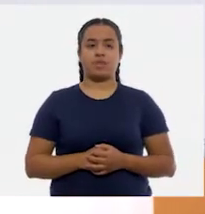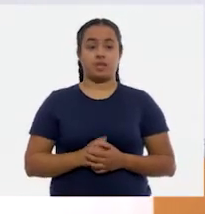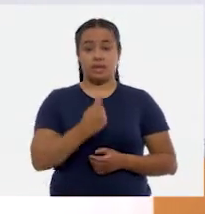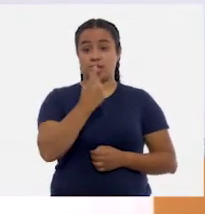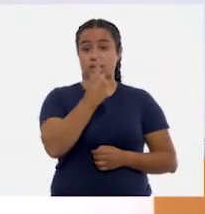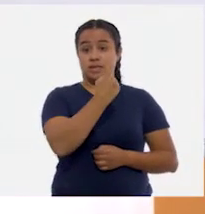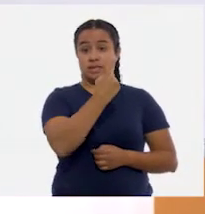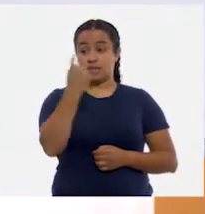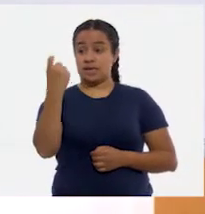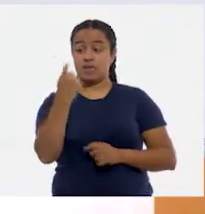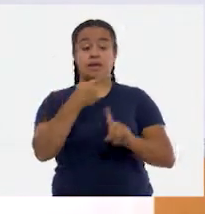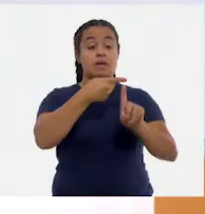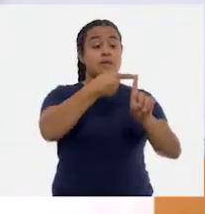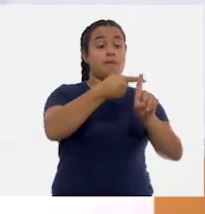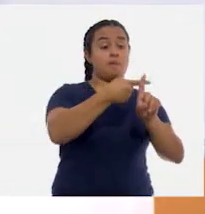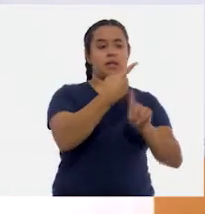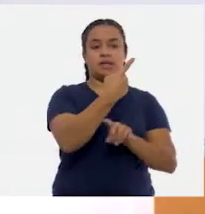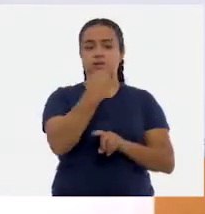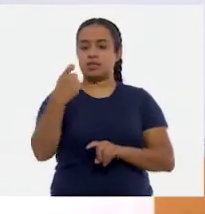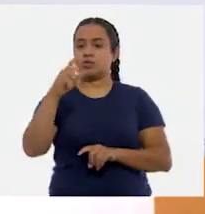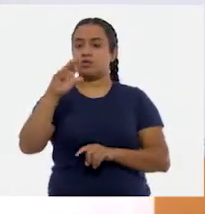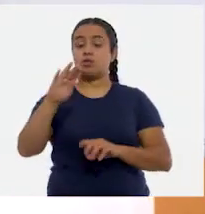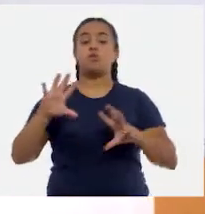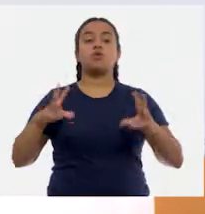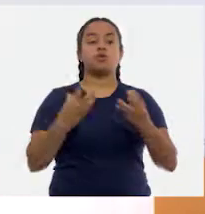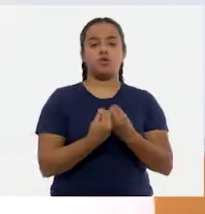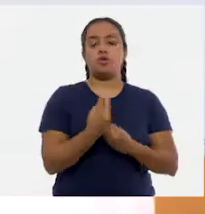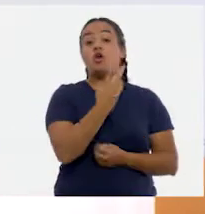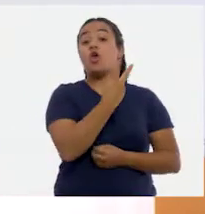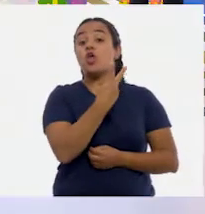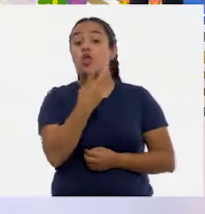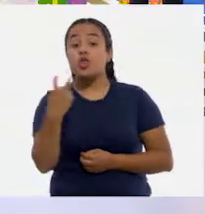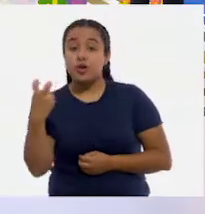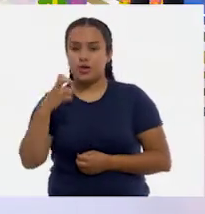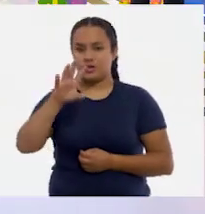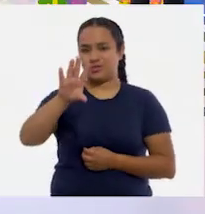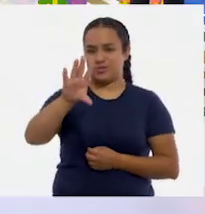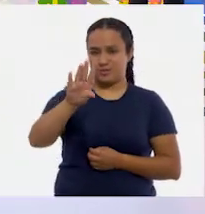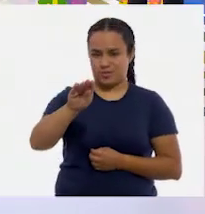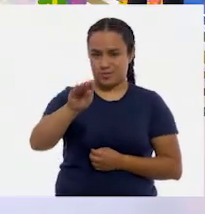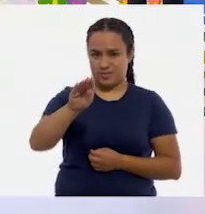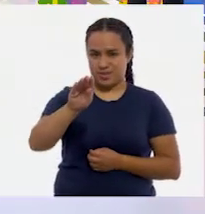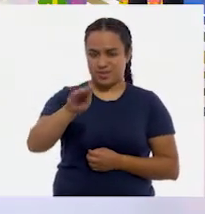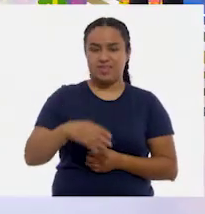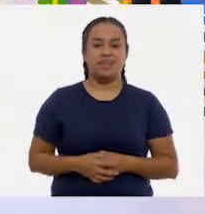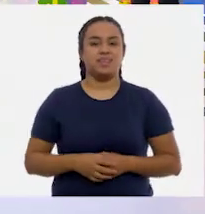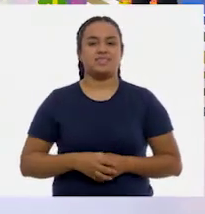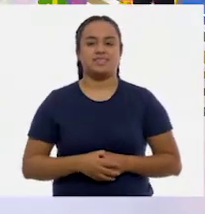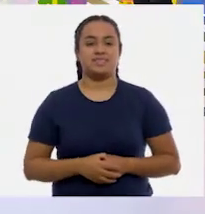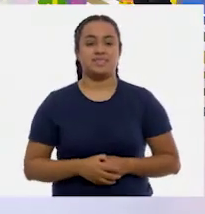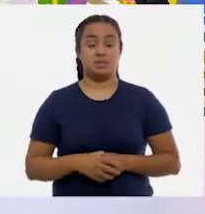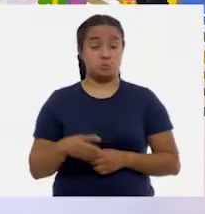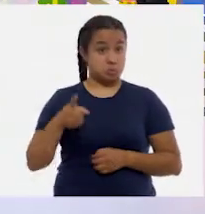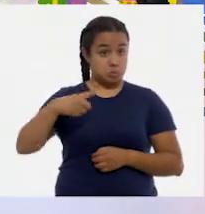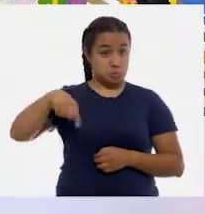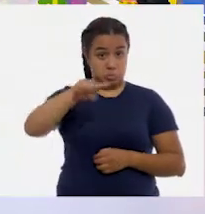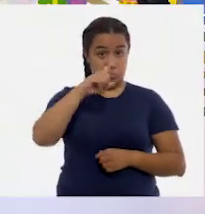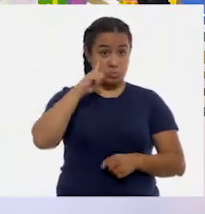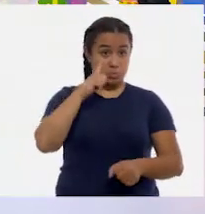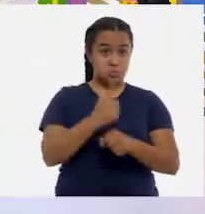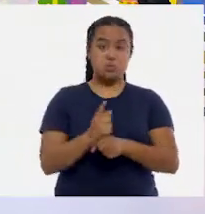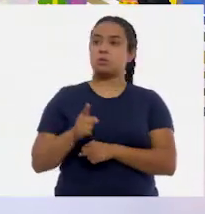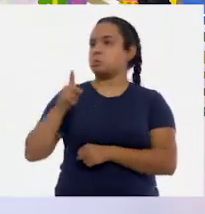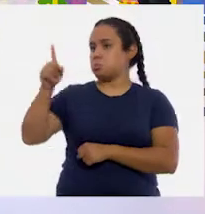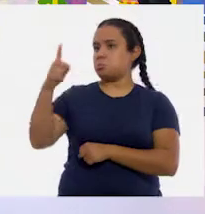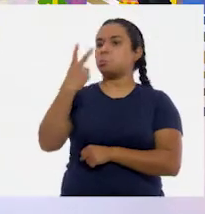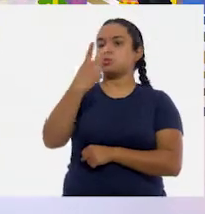Cien más ciento noventa nos da el número doscientos noventa. Doscientos noventa. si ustedes se dan cuenta, niñas y niños, fue